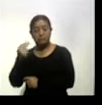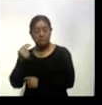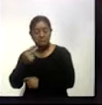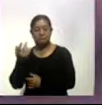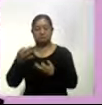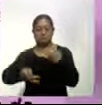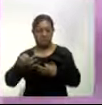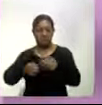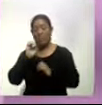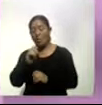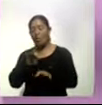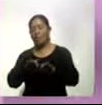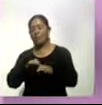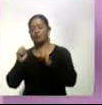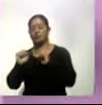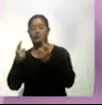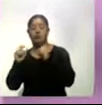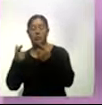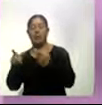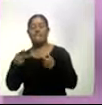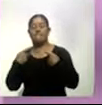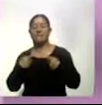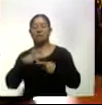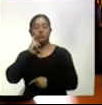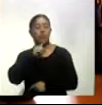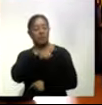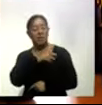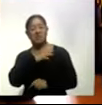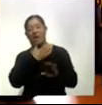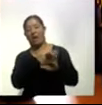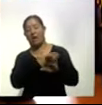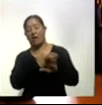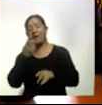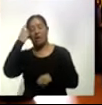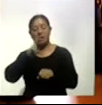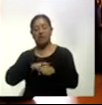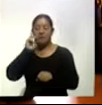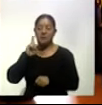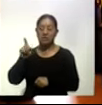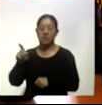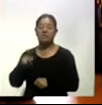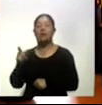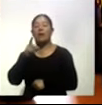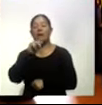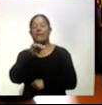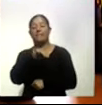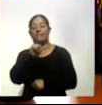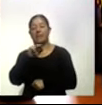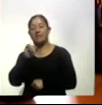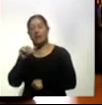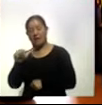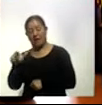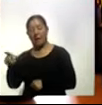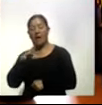social a mujeres víctimas de violencia. La directora del IEM, María Angélica Zárate, destacó que en redes sociales la dependencia